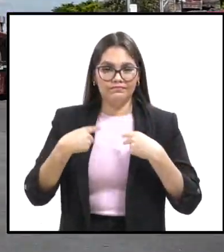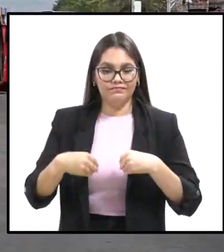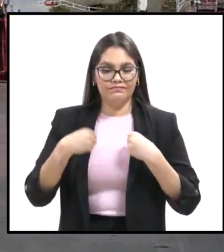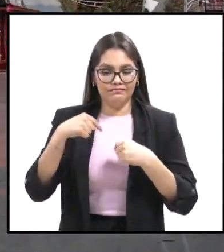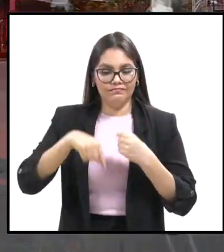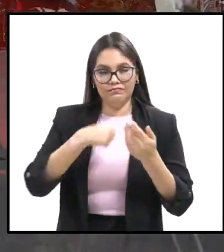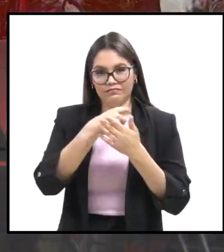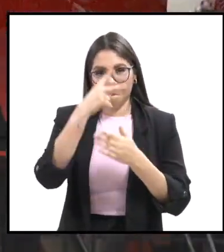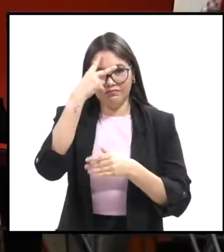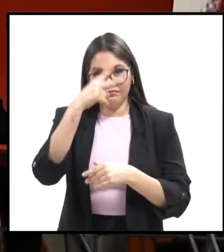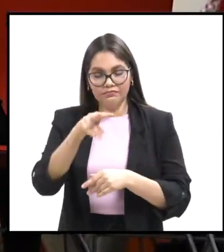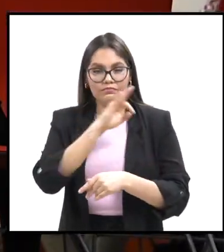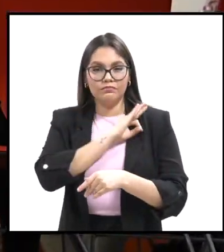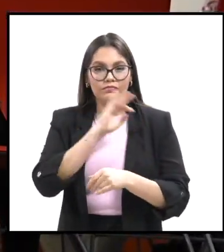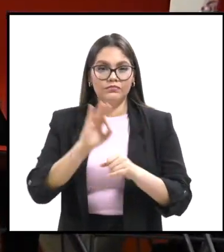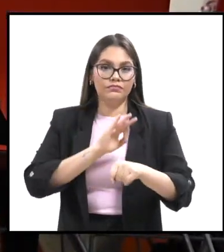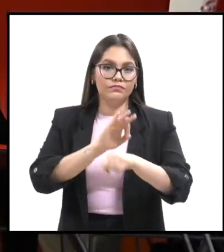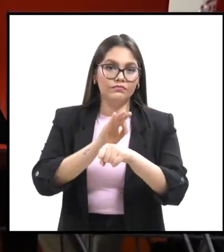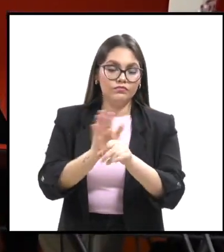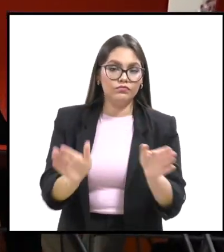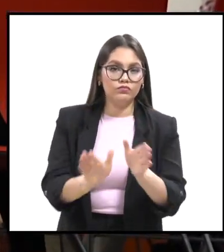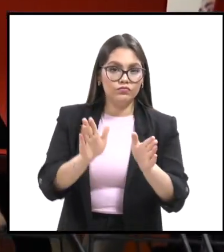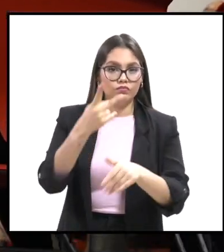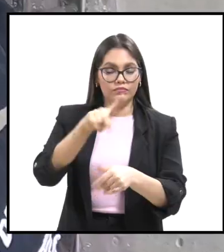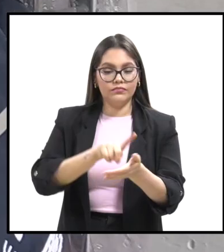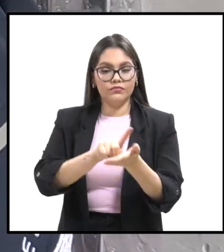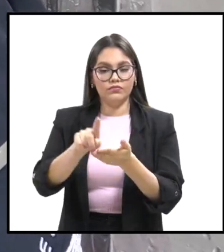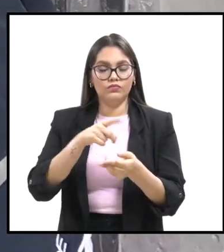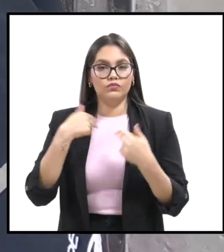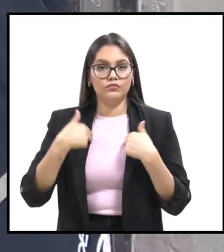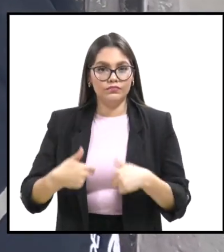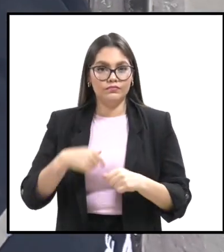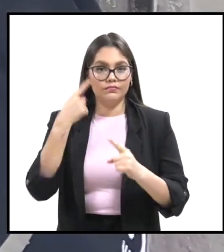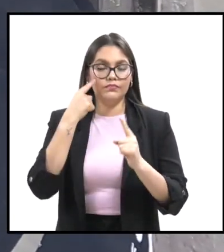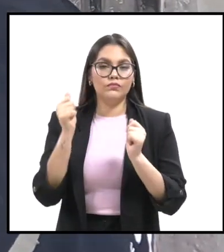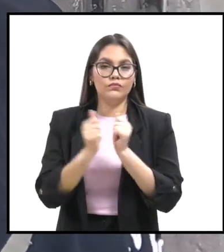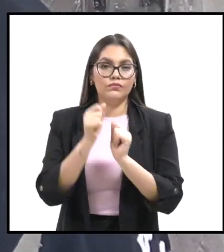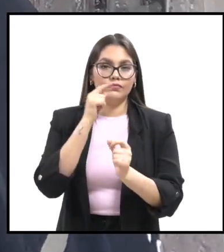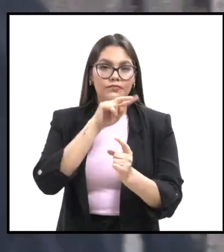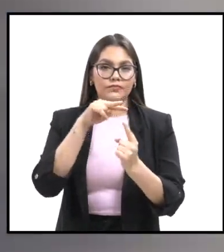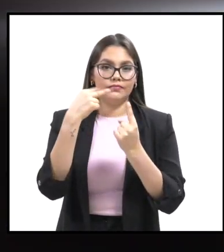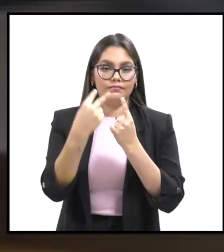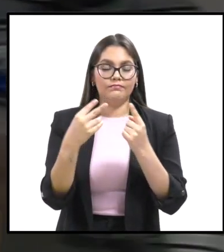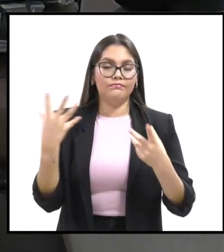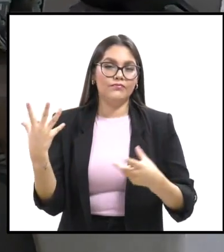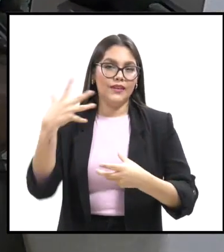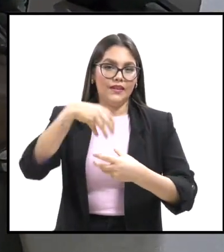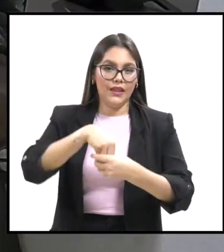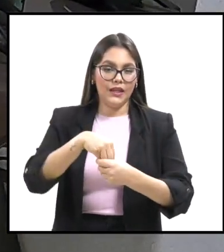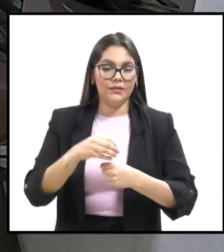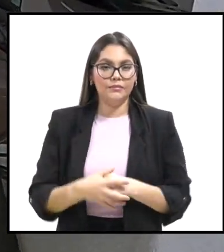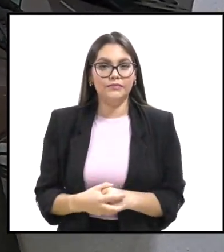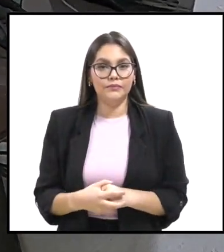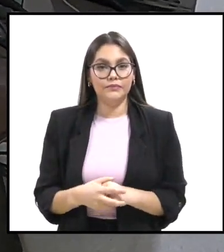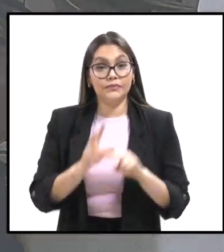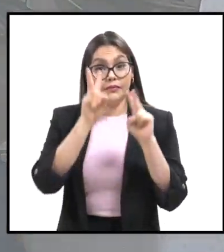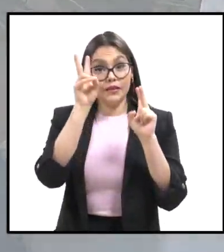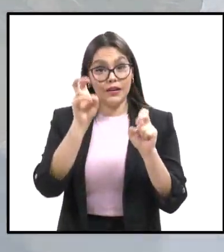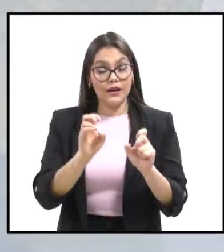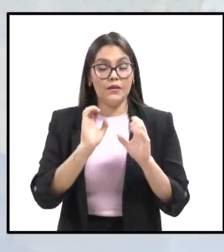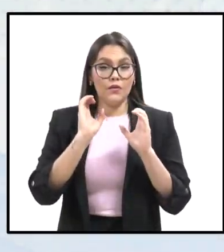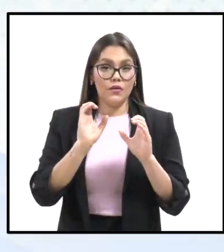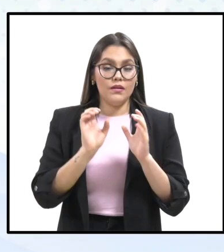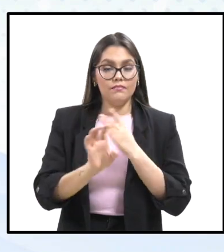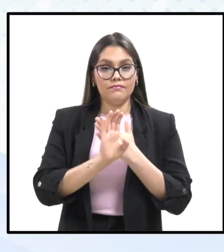en la ciudad para defender y promover sus derechos humanos desde una perspectiva integral. En materia de